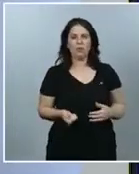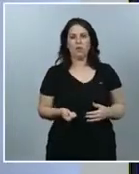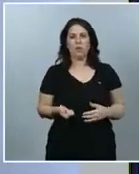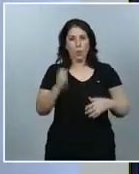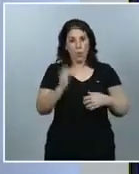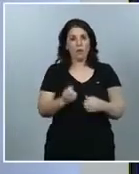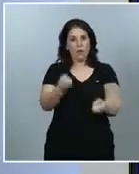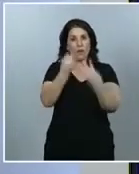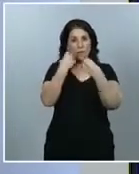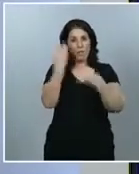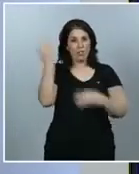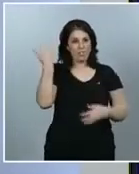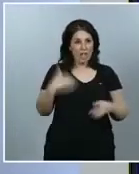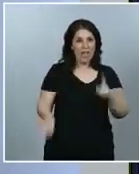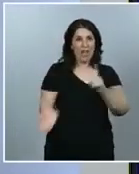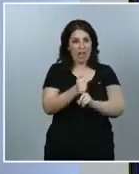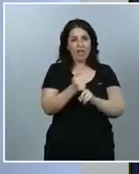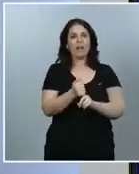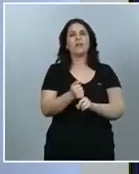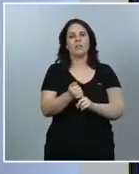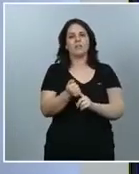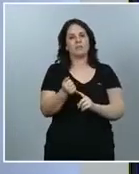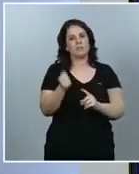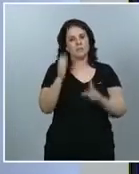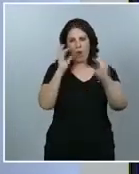disponible obviamente la facilitaremos